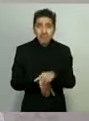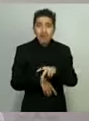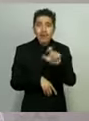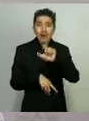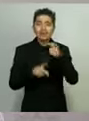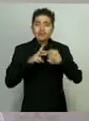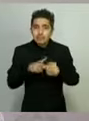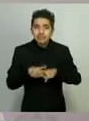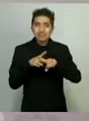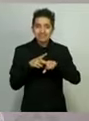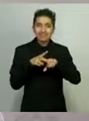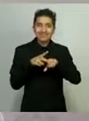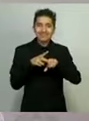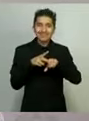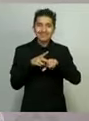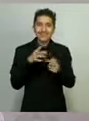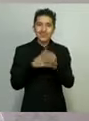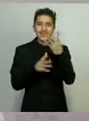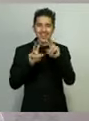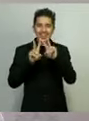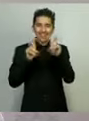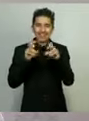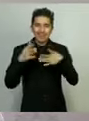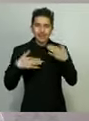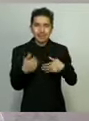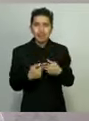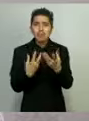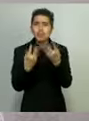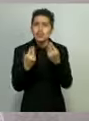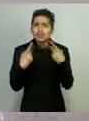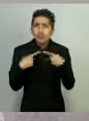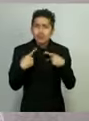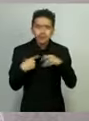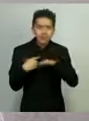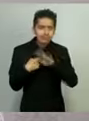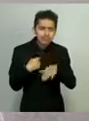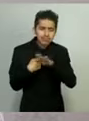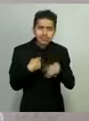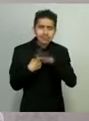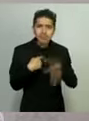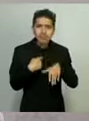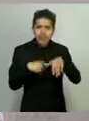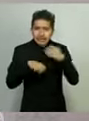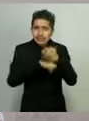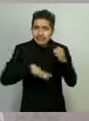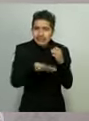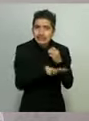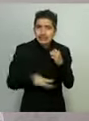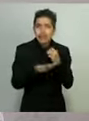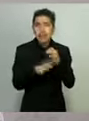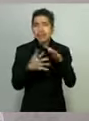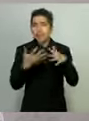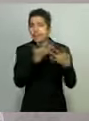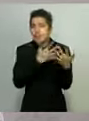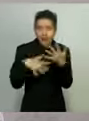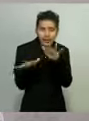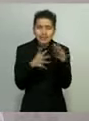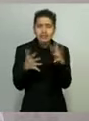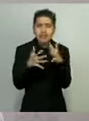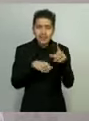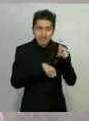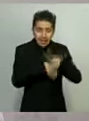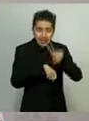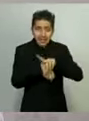convivencia. Muchas personas perdieron la vida en el Estado. En promedio, diario